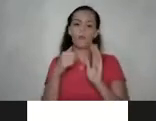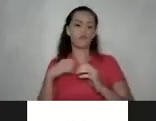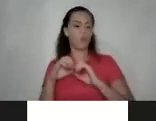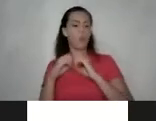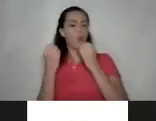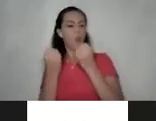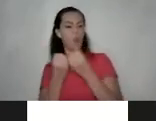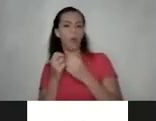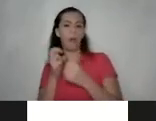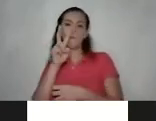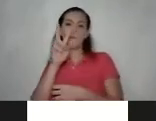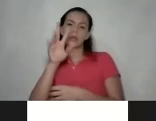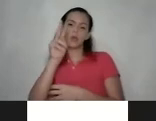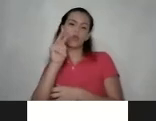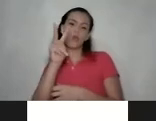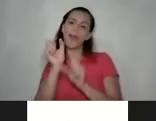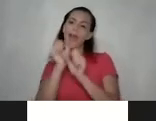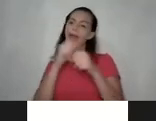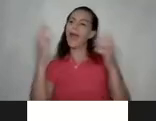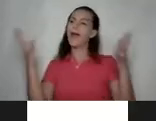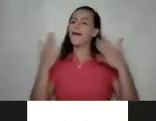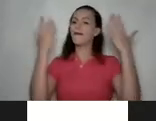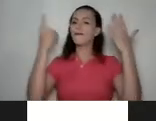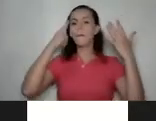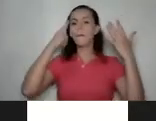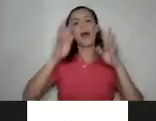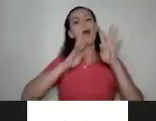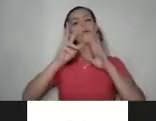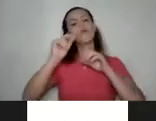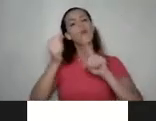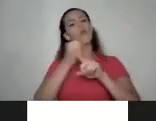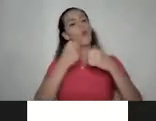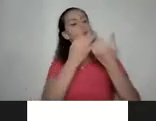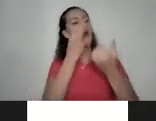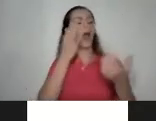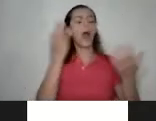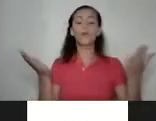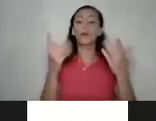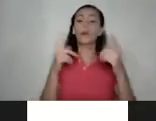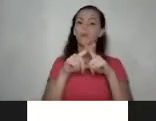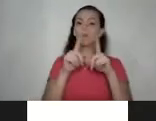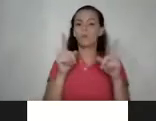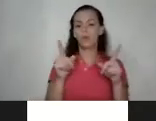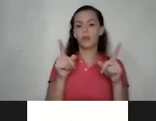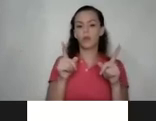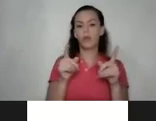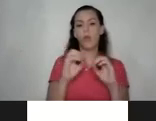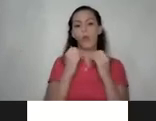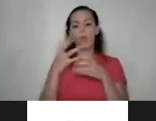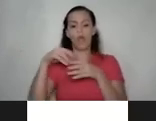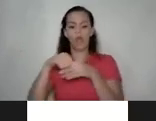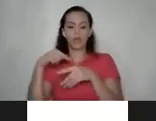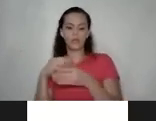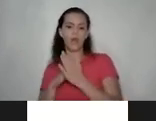25 de noviembre hago todo un despliegue para hablar de la no violencia contra las mujeres pero en mi organización hay casos de acoso sexual y eso